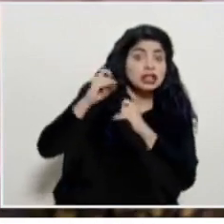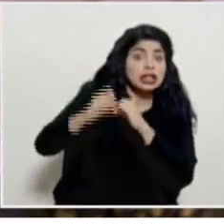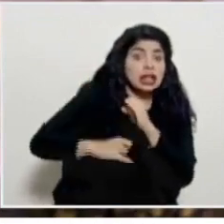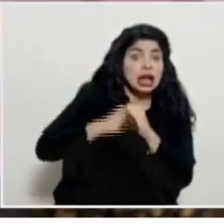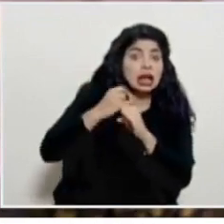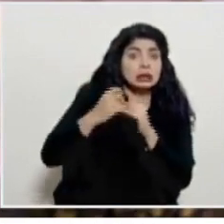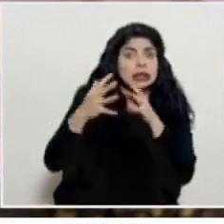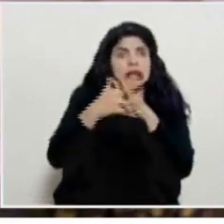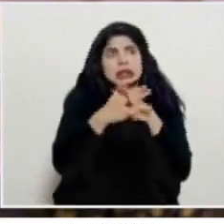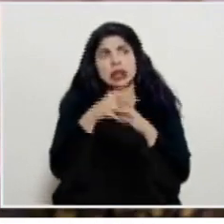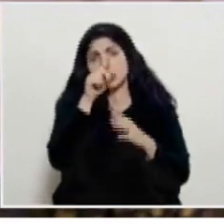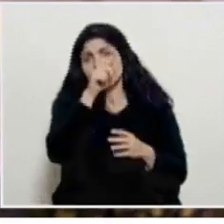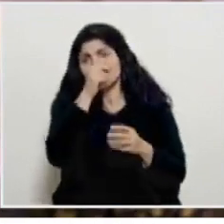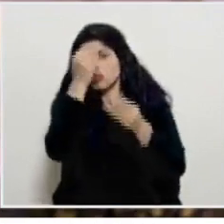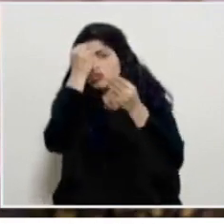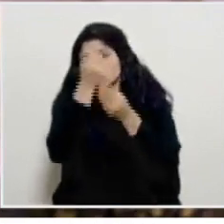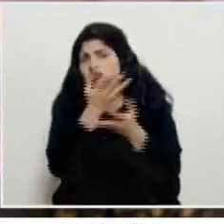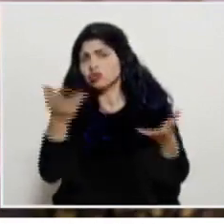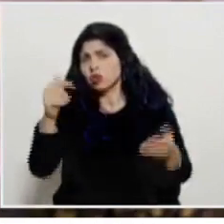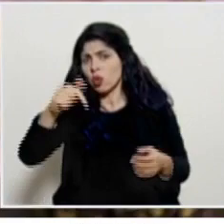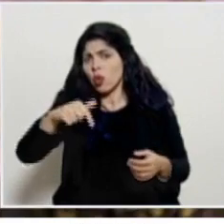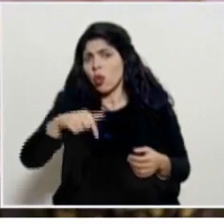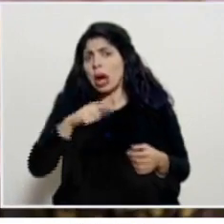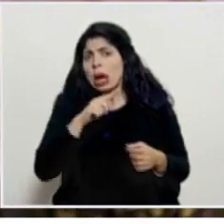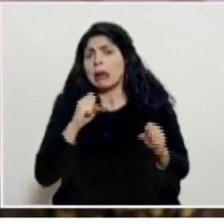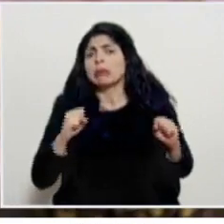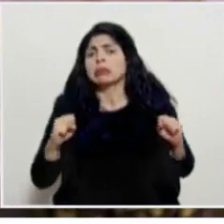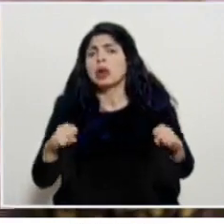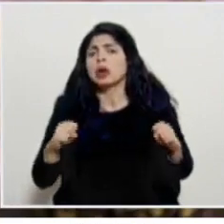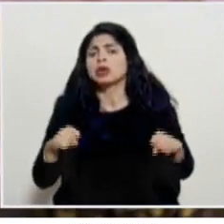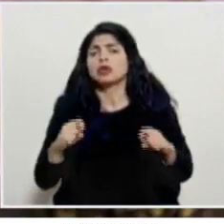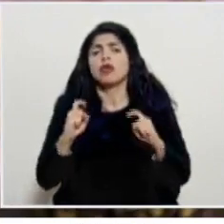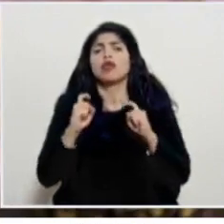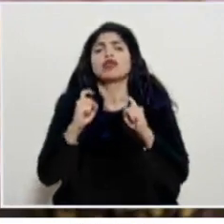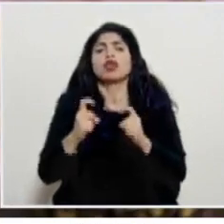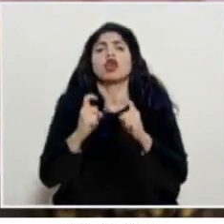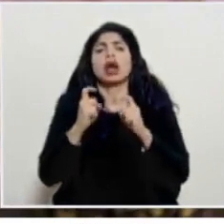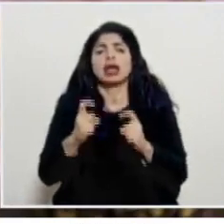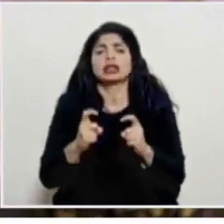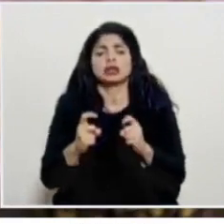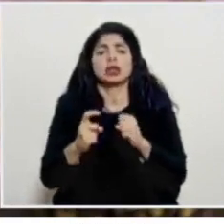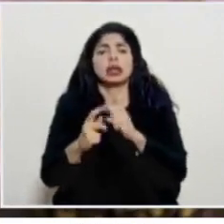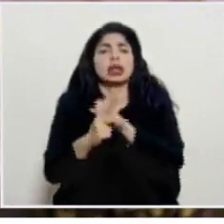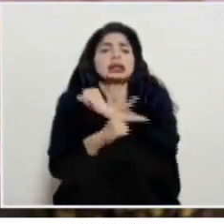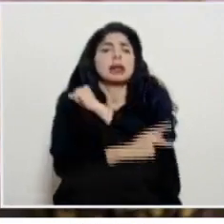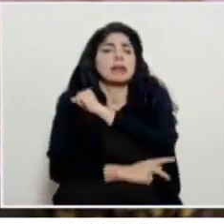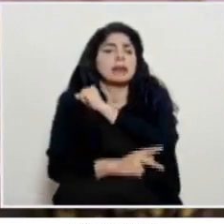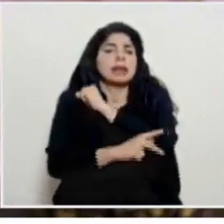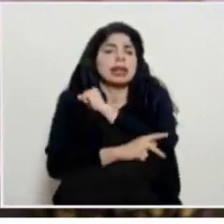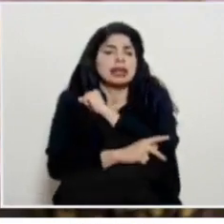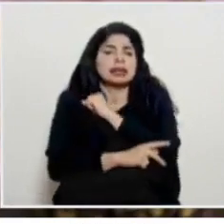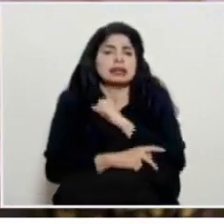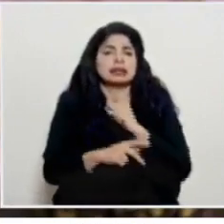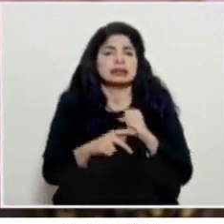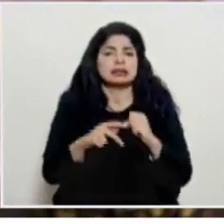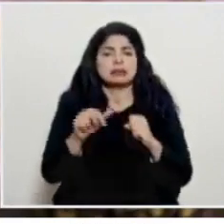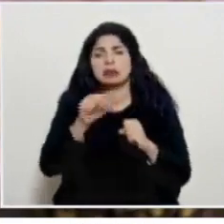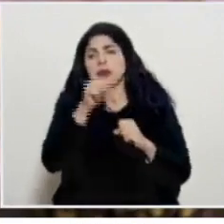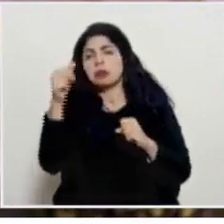Estados Unidos está anunciando hoy la posibilidad de donaciones a naciones en otros